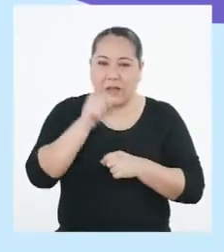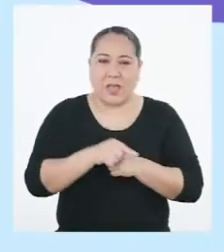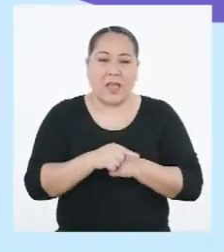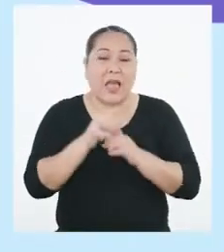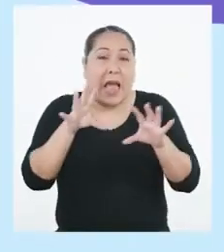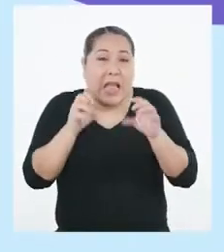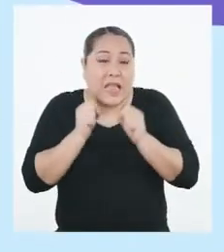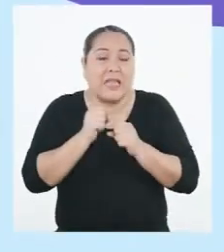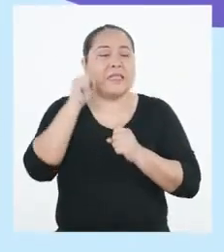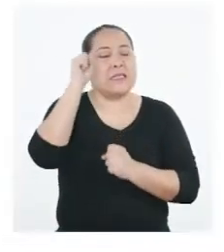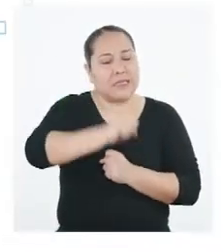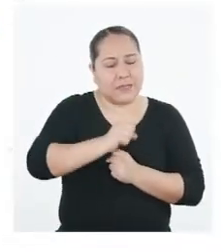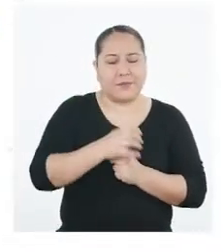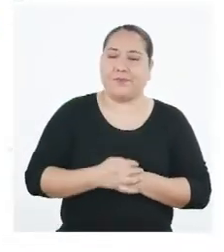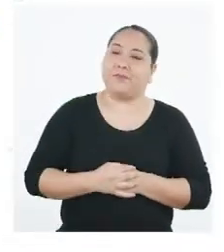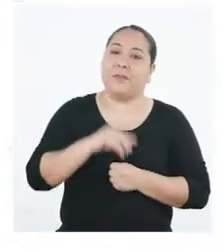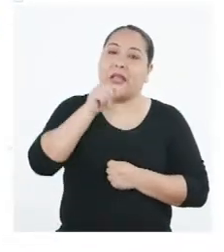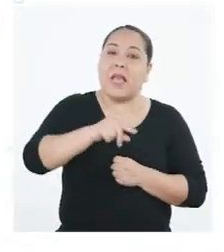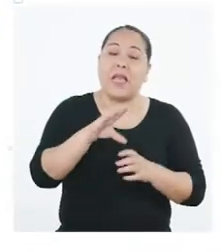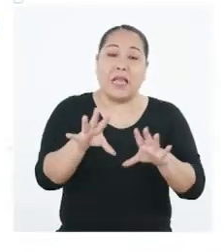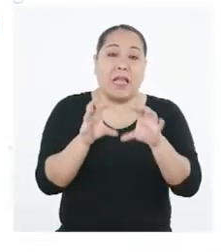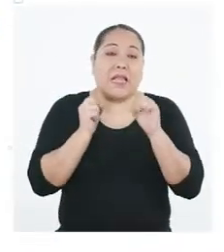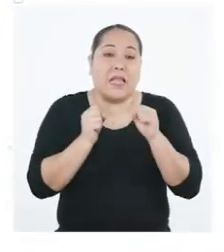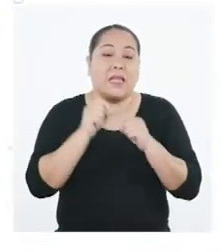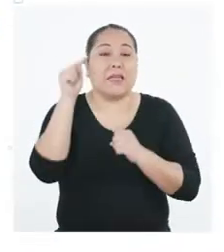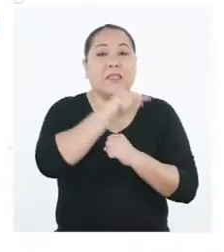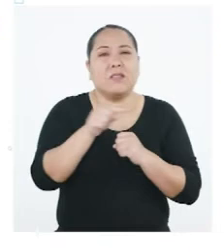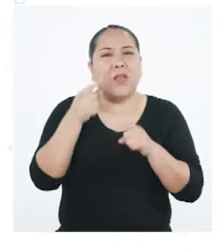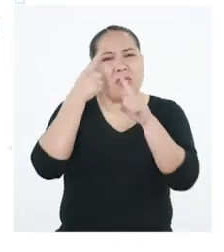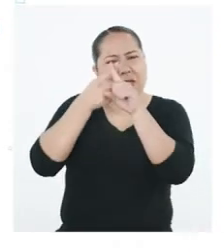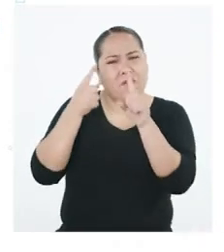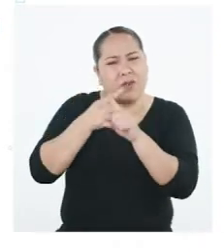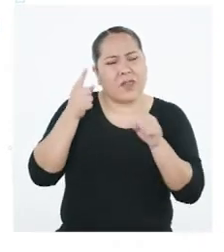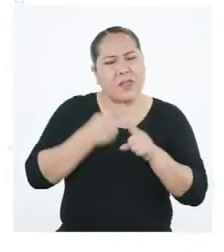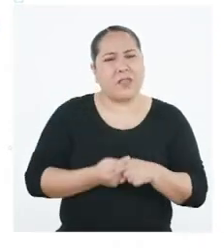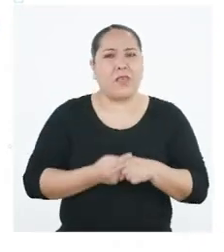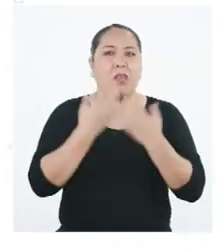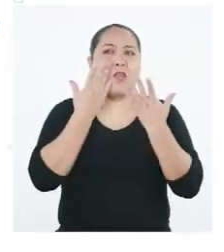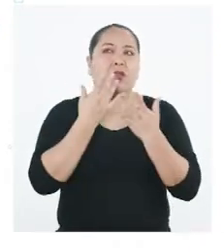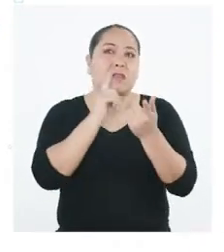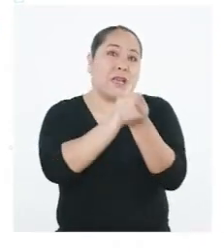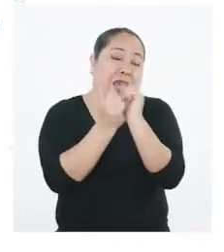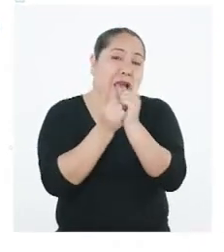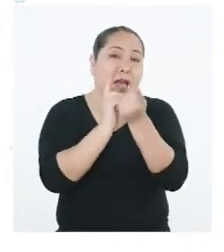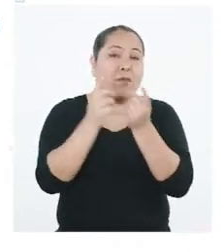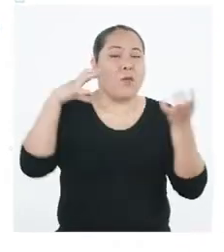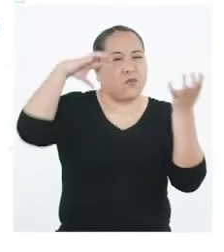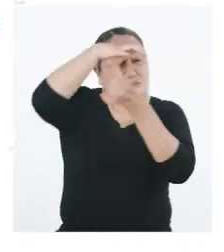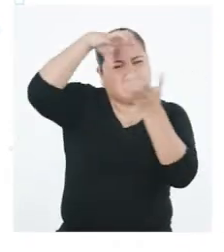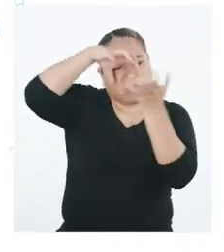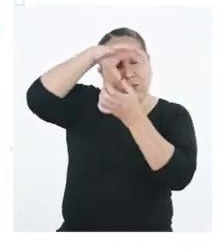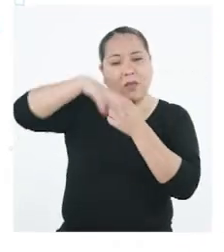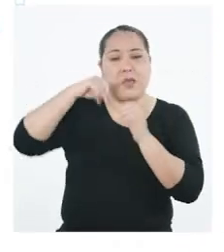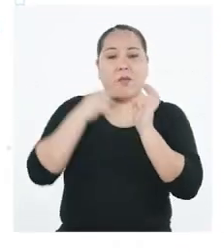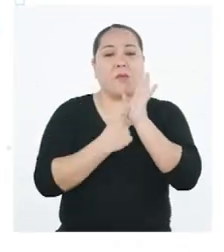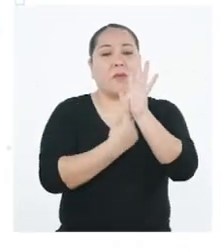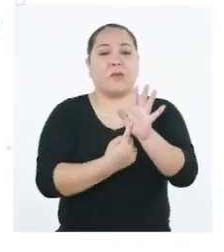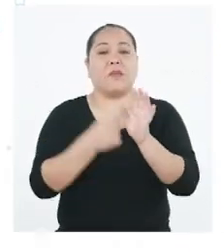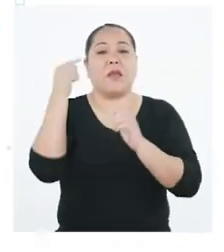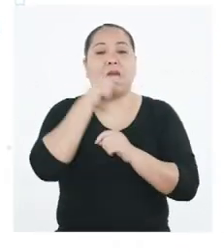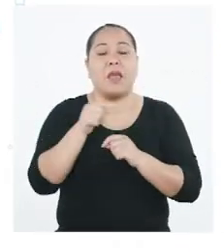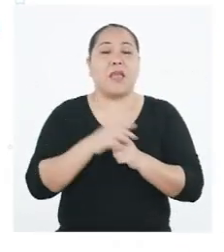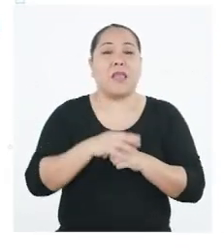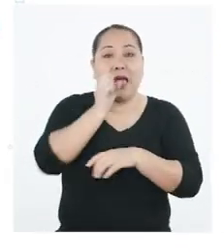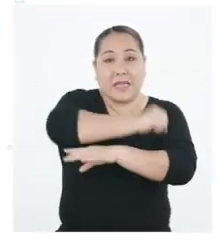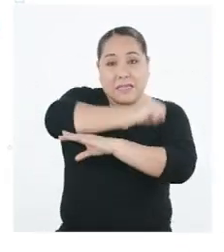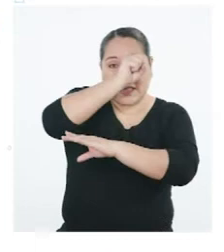Por supuesto. Las heladas son una serie de eventos meteorológicos que se presentan en la